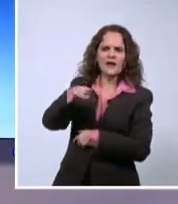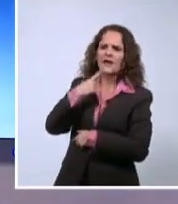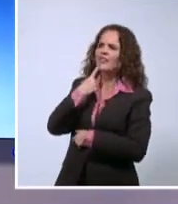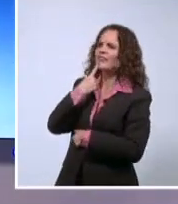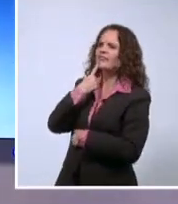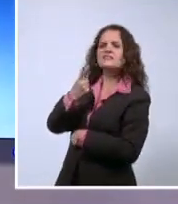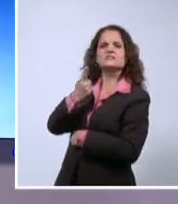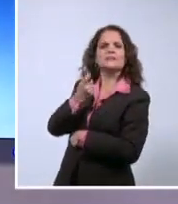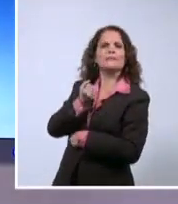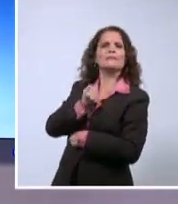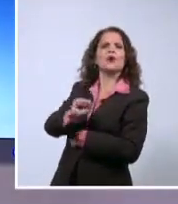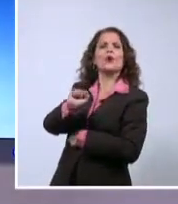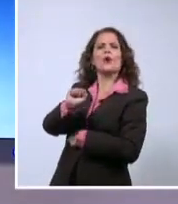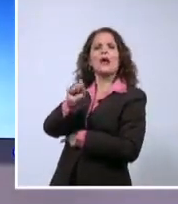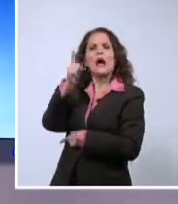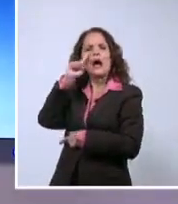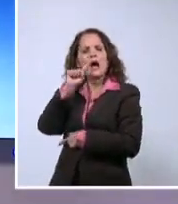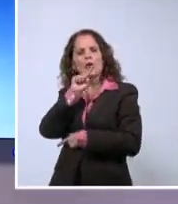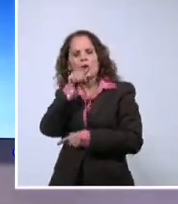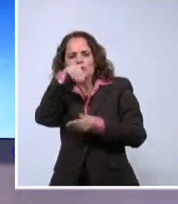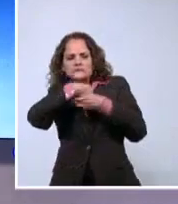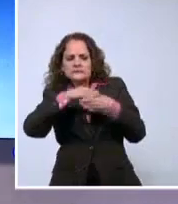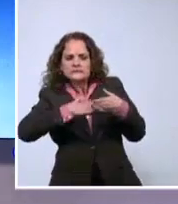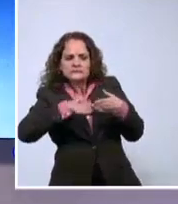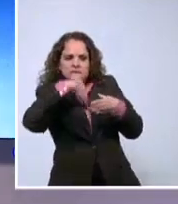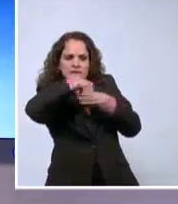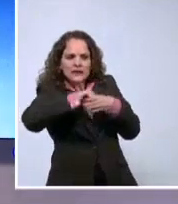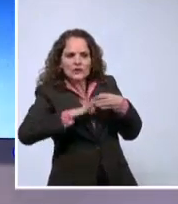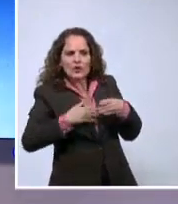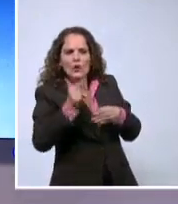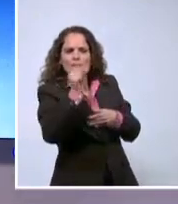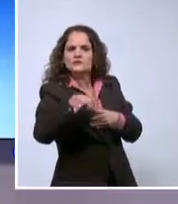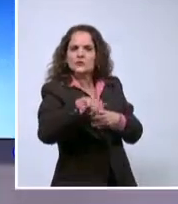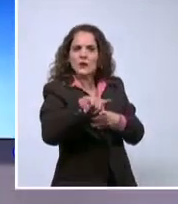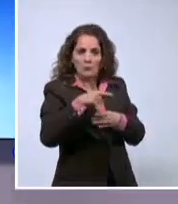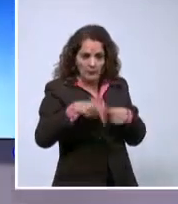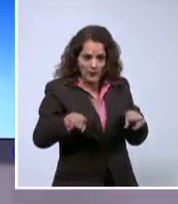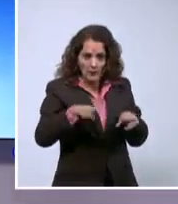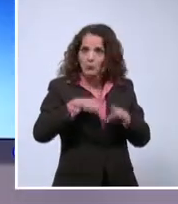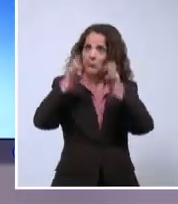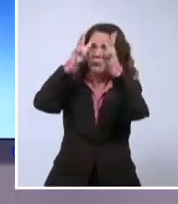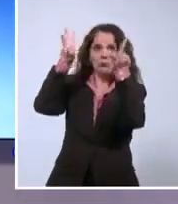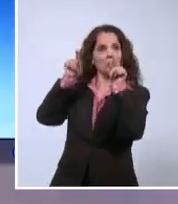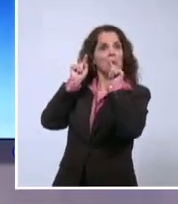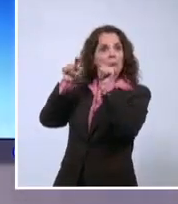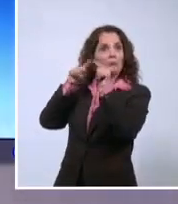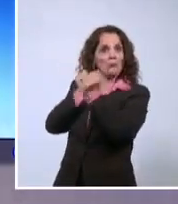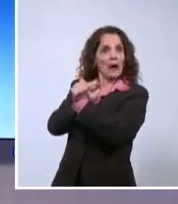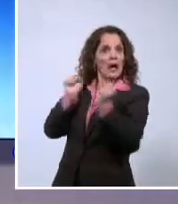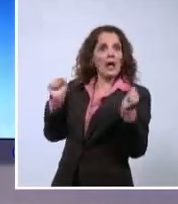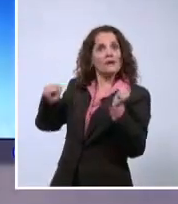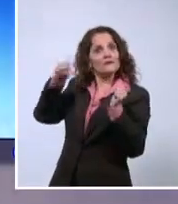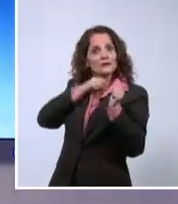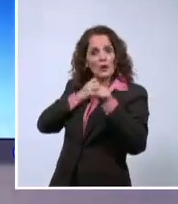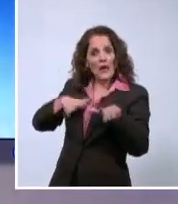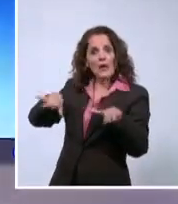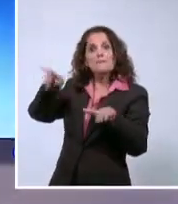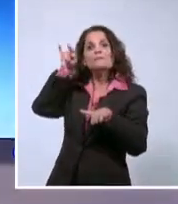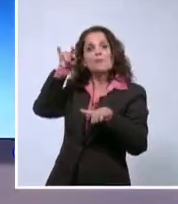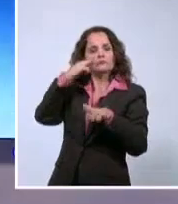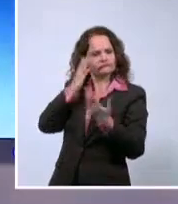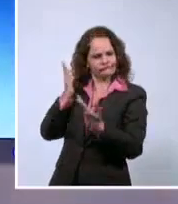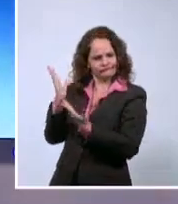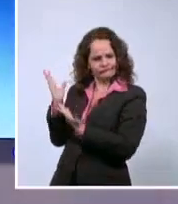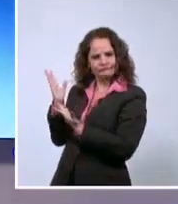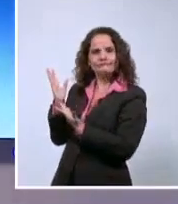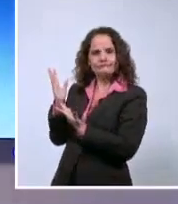se viola la intimidad de las personas cuando los medios de difusión, estos de mayor alcance, muestran ejemplos como los que vamos a